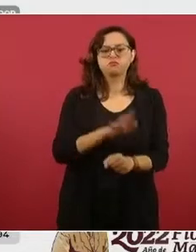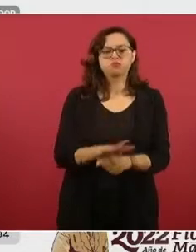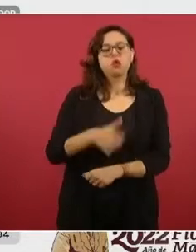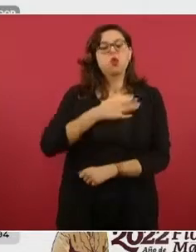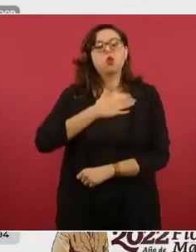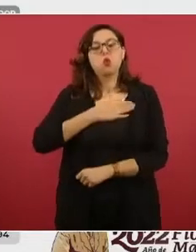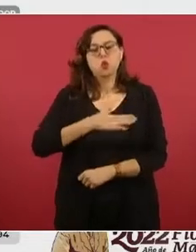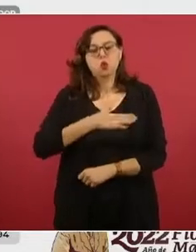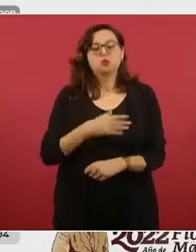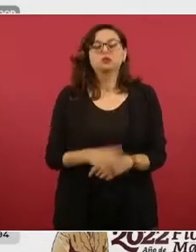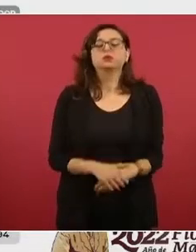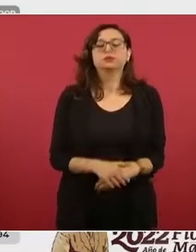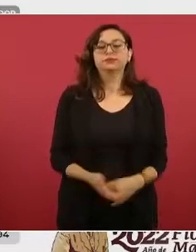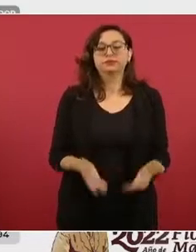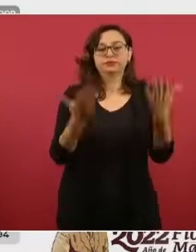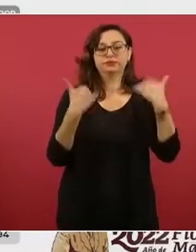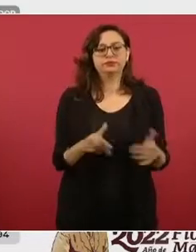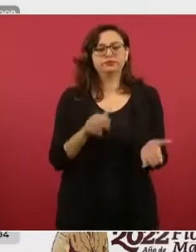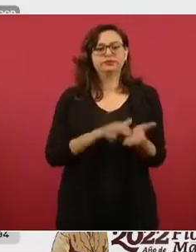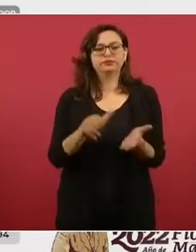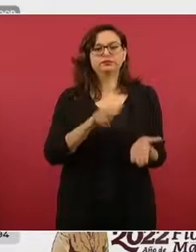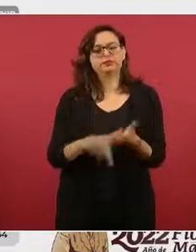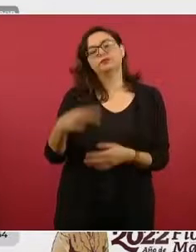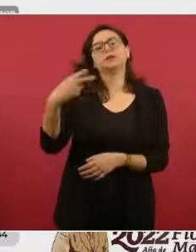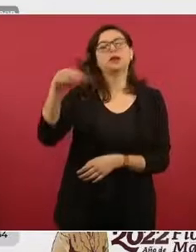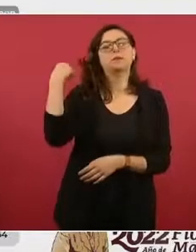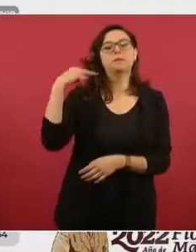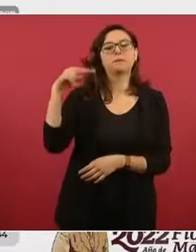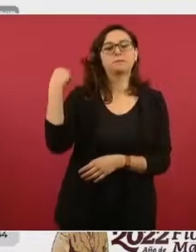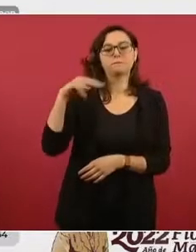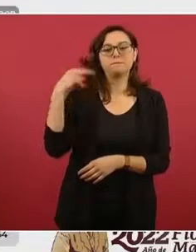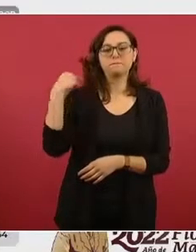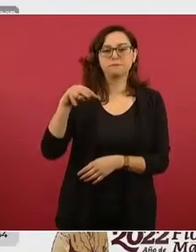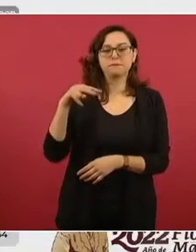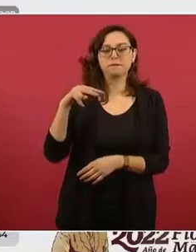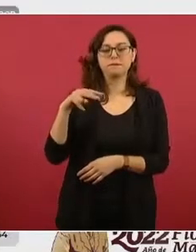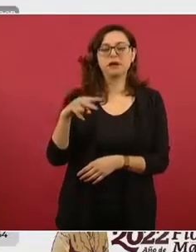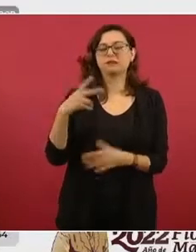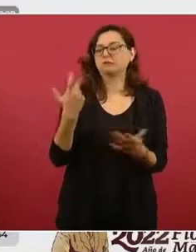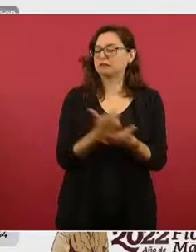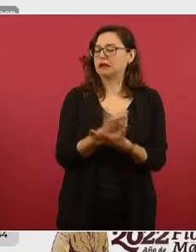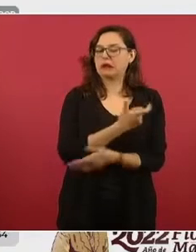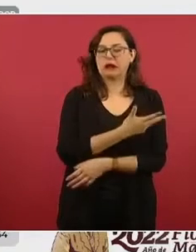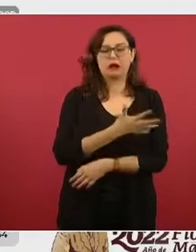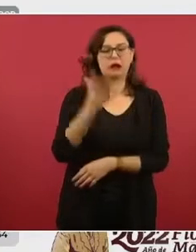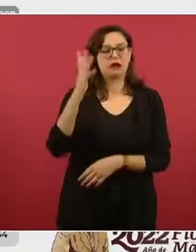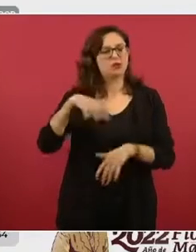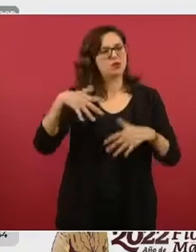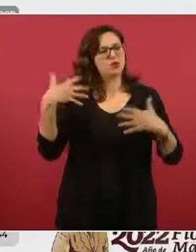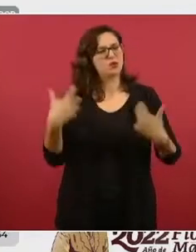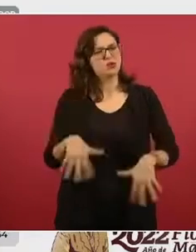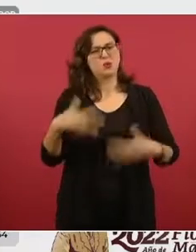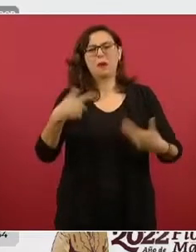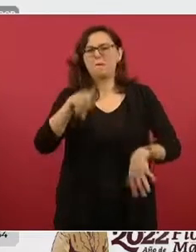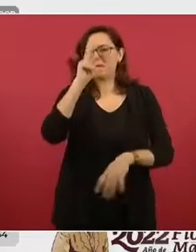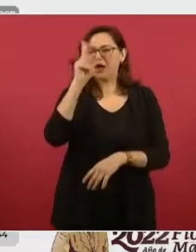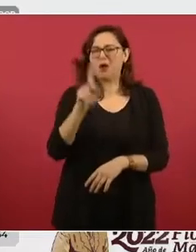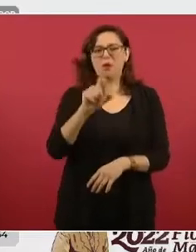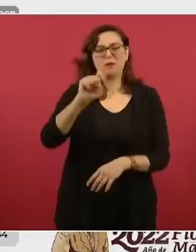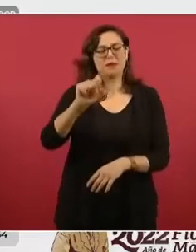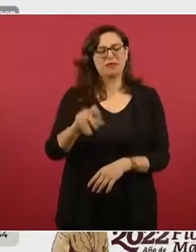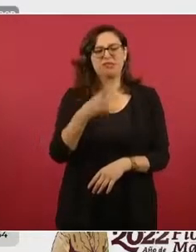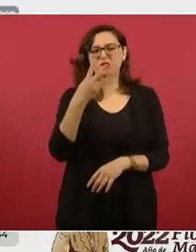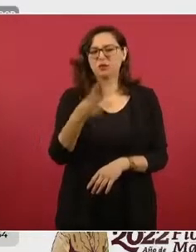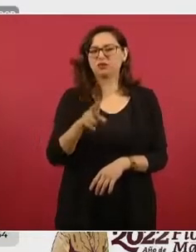más cara es Orsan, en Coatzacoalcos, Veracruz, para el estado de Veracruz muy alto el precio, 24